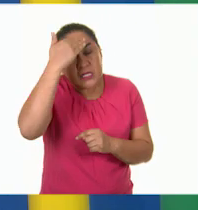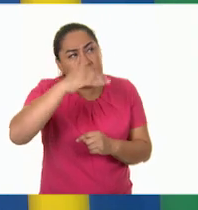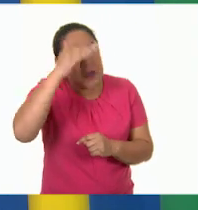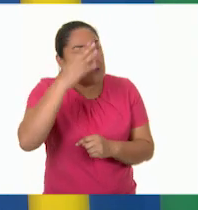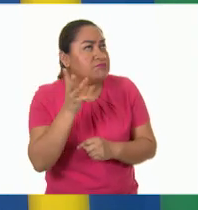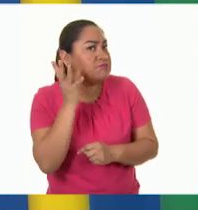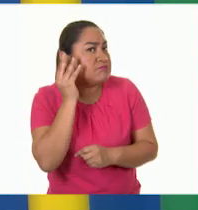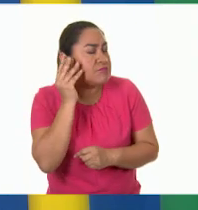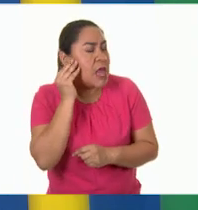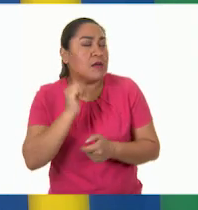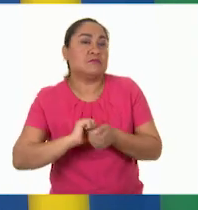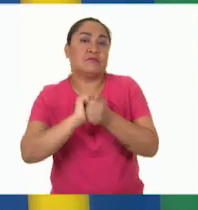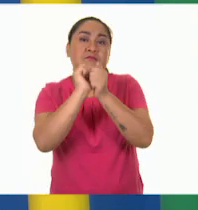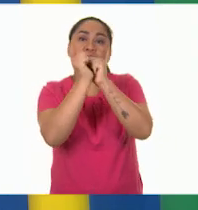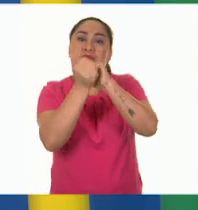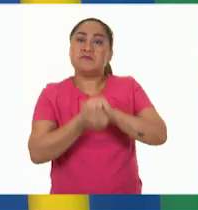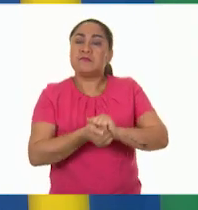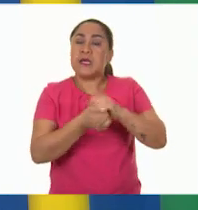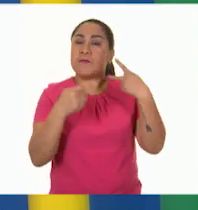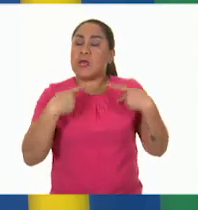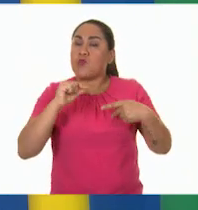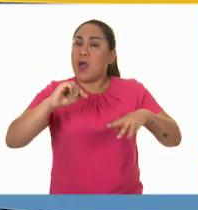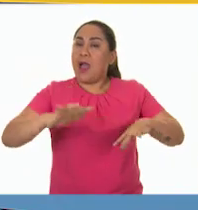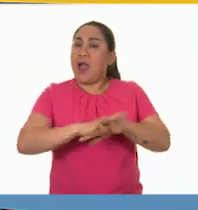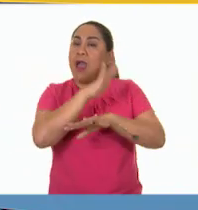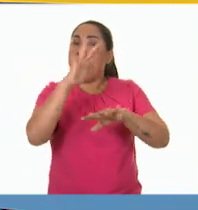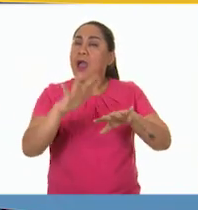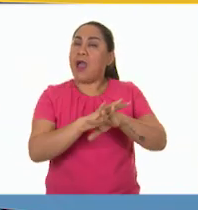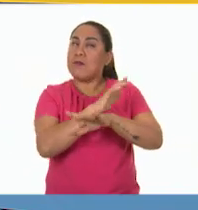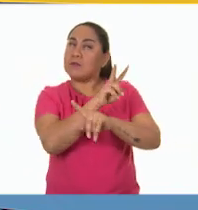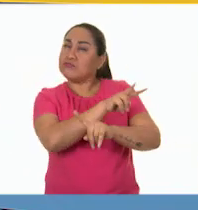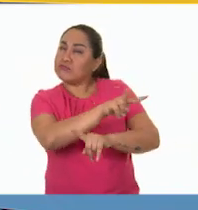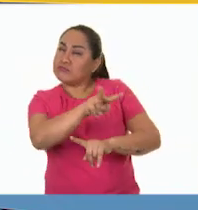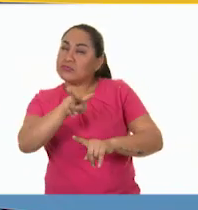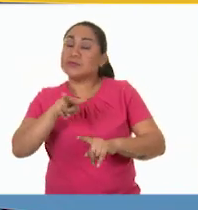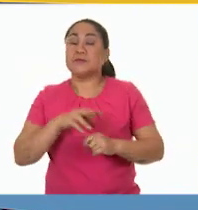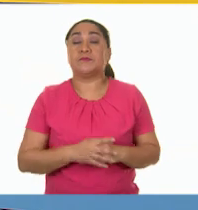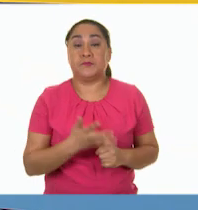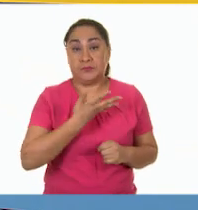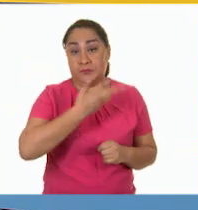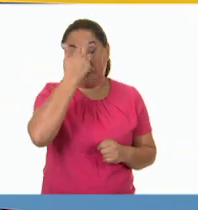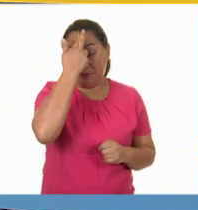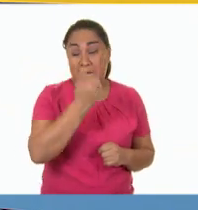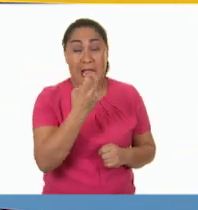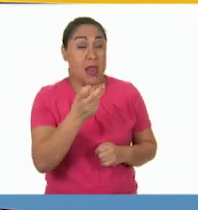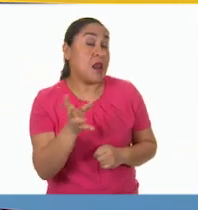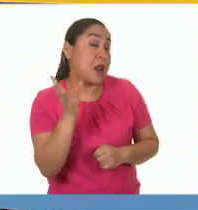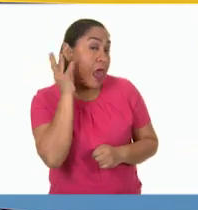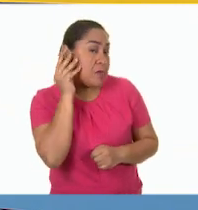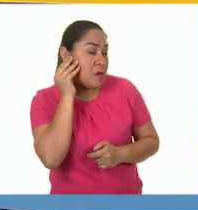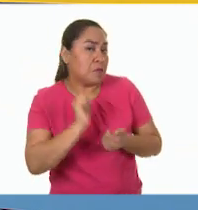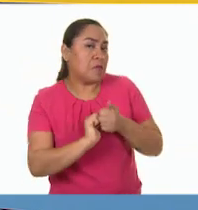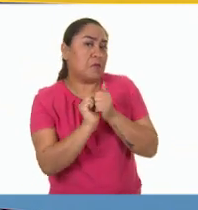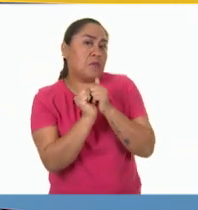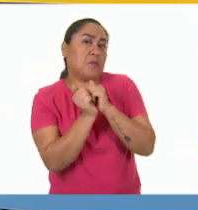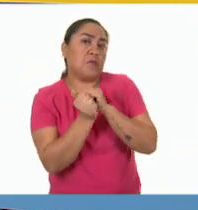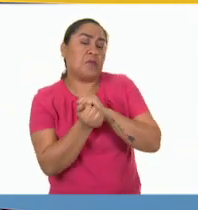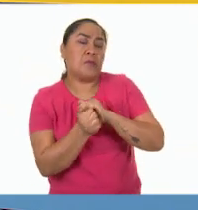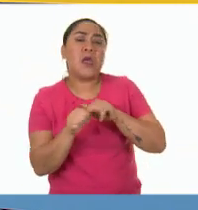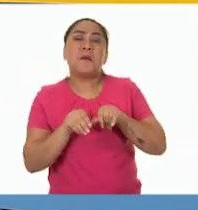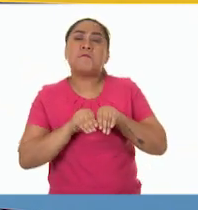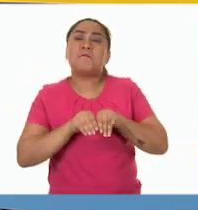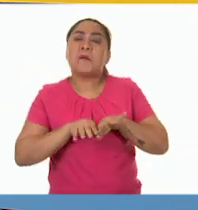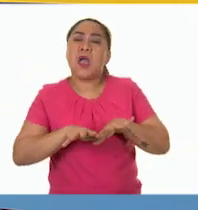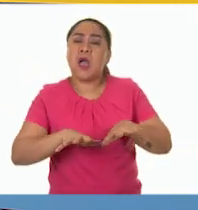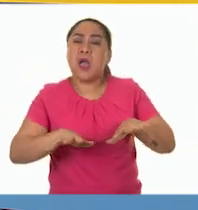seguro que eso cambió el panorama de la población. Por completo. La cobertura de la radio fue aumentando con el tiempo. Justamente